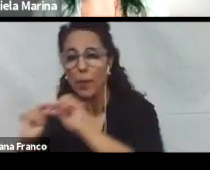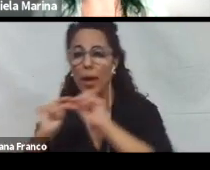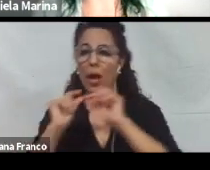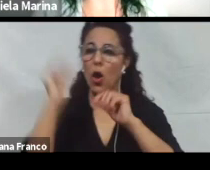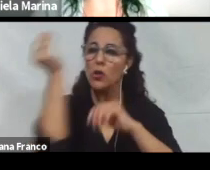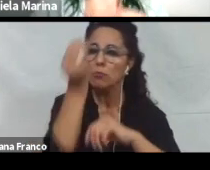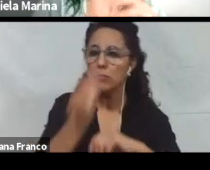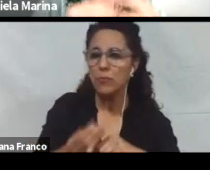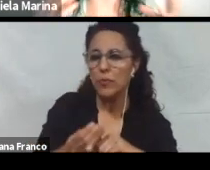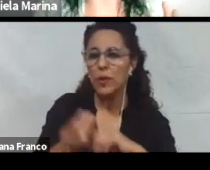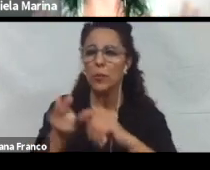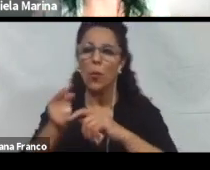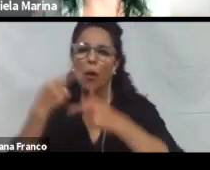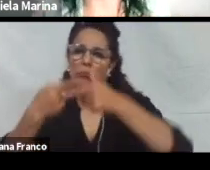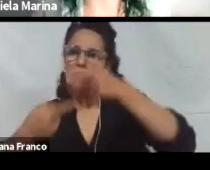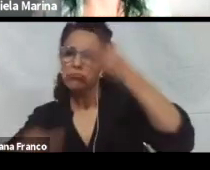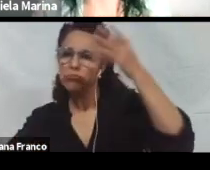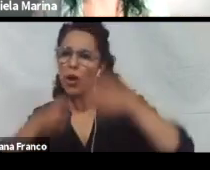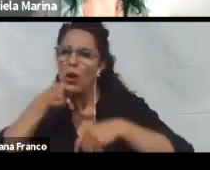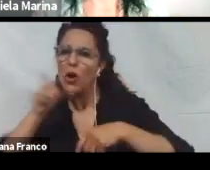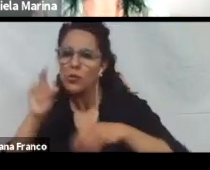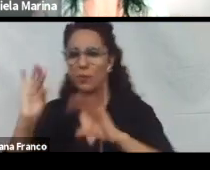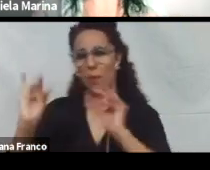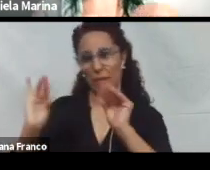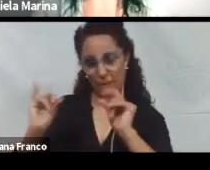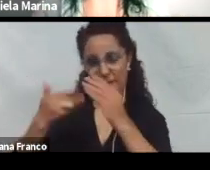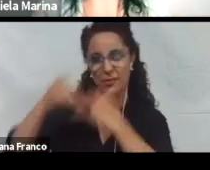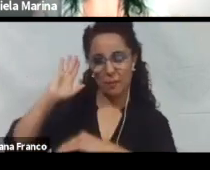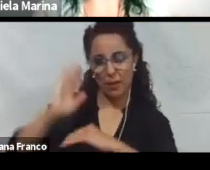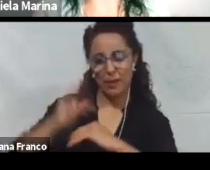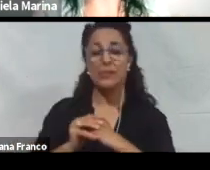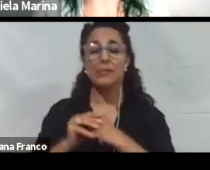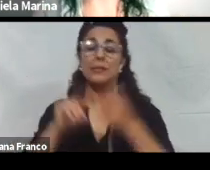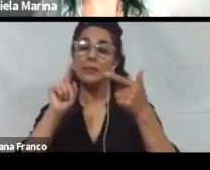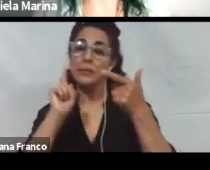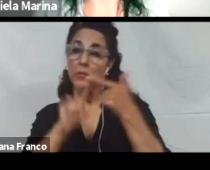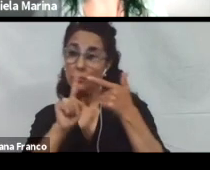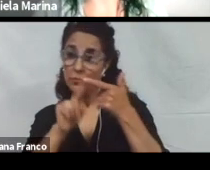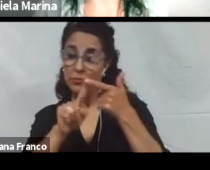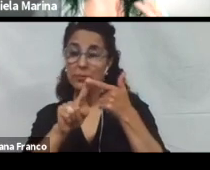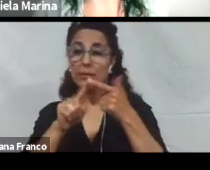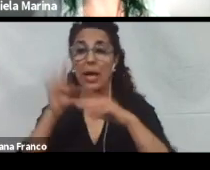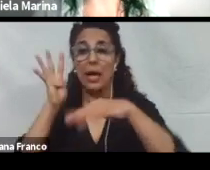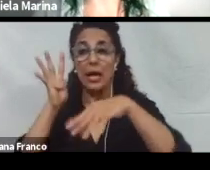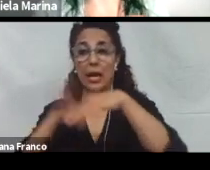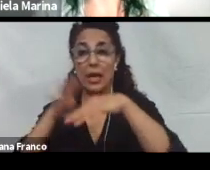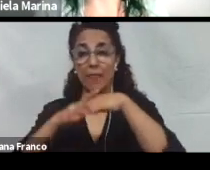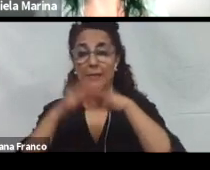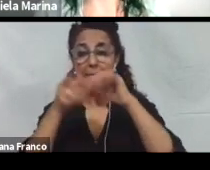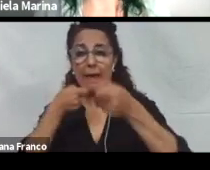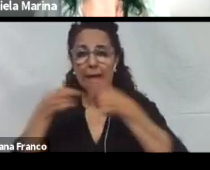y otros conceptos más complejos. Después tenemos las redes estratégicas que nos permiten planificar,